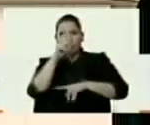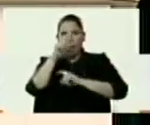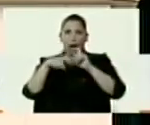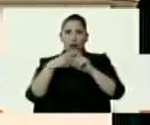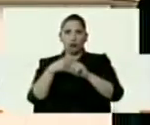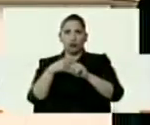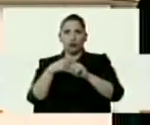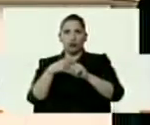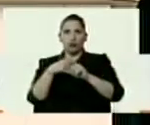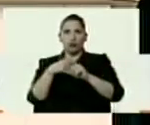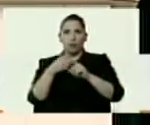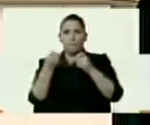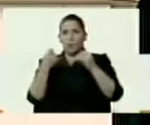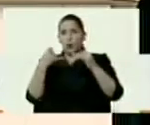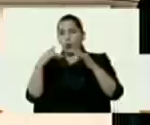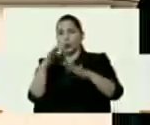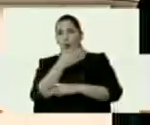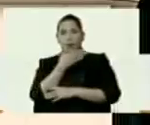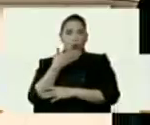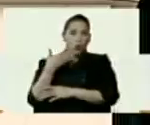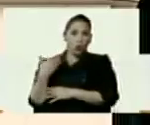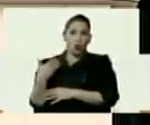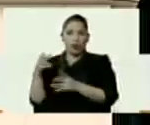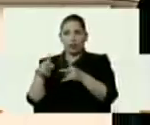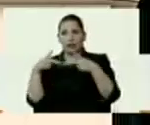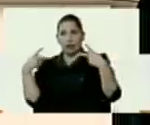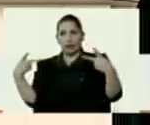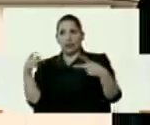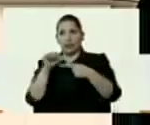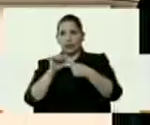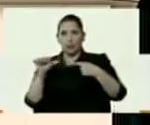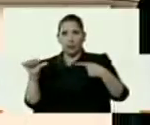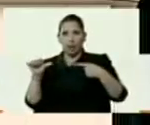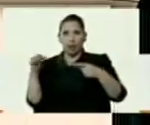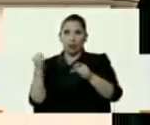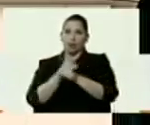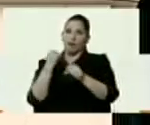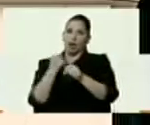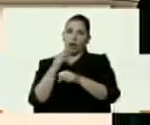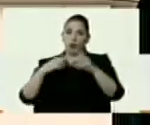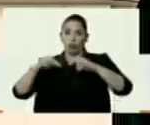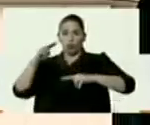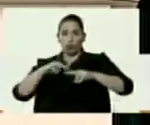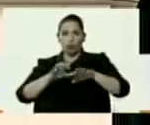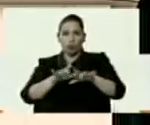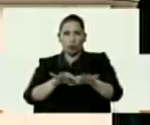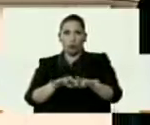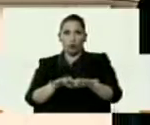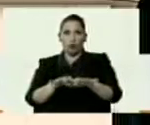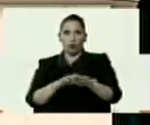son mucho mejores que la revista Semana trabajando y construyendo con computadoras.